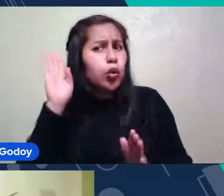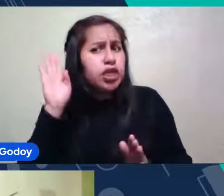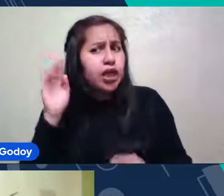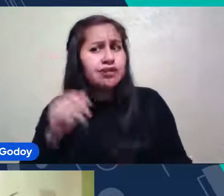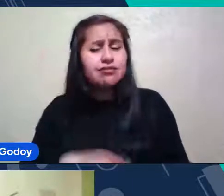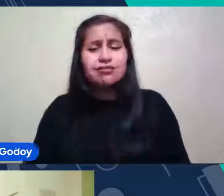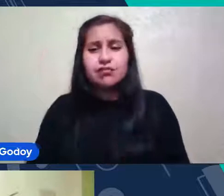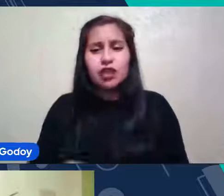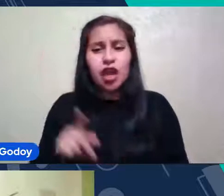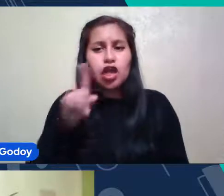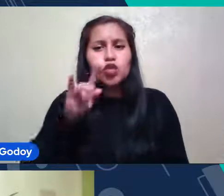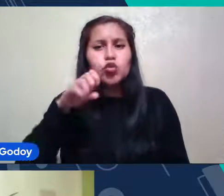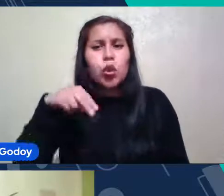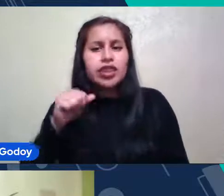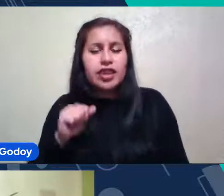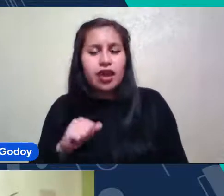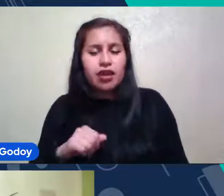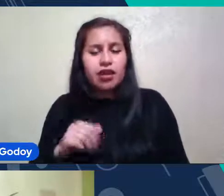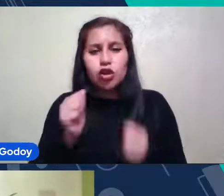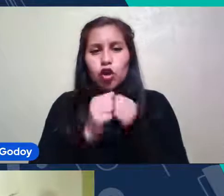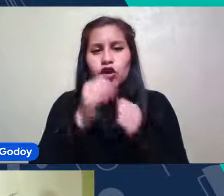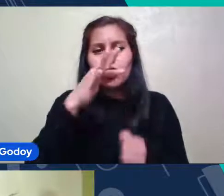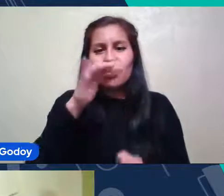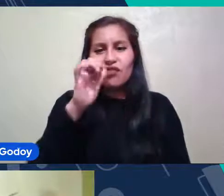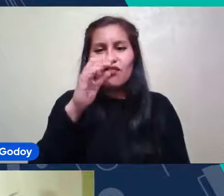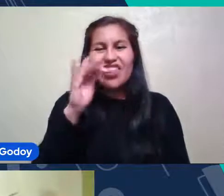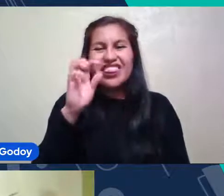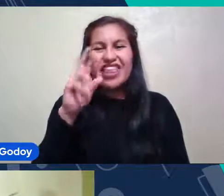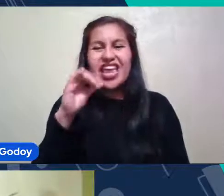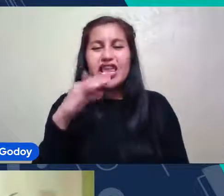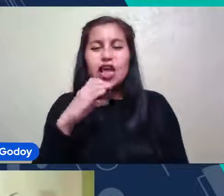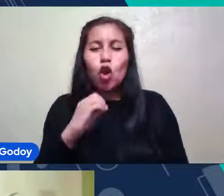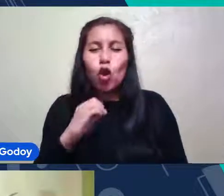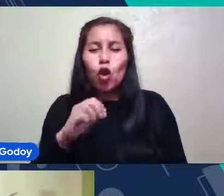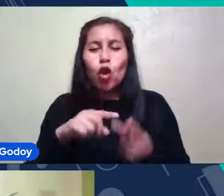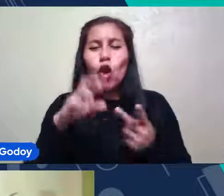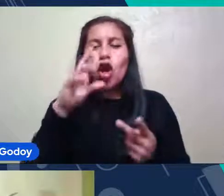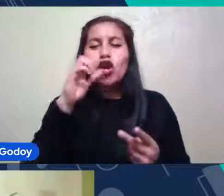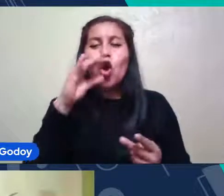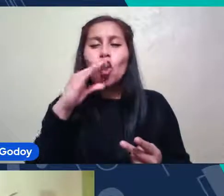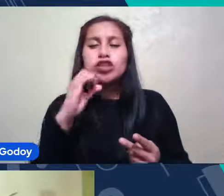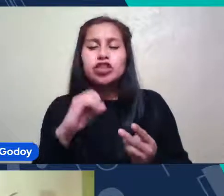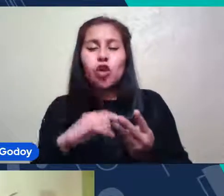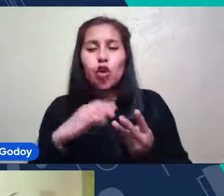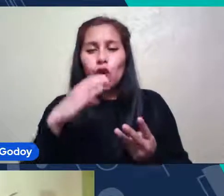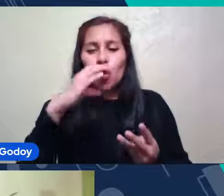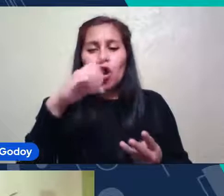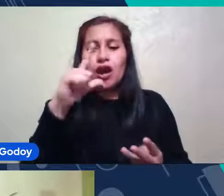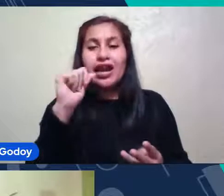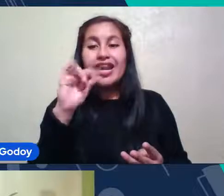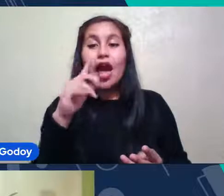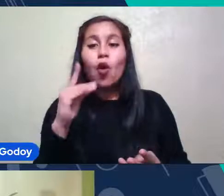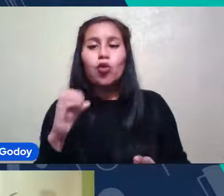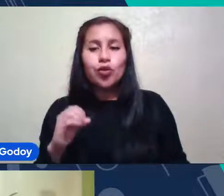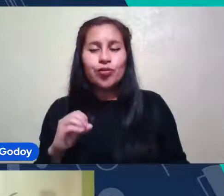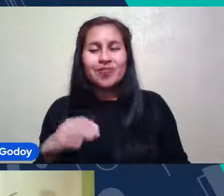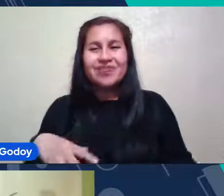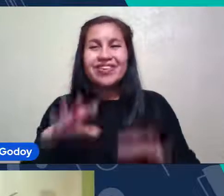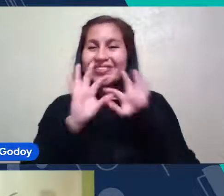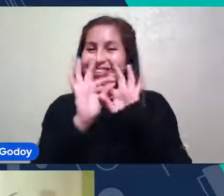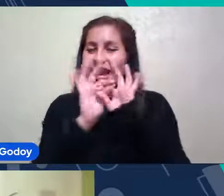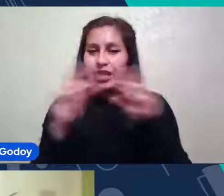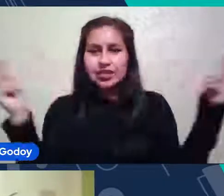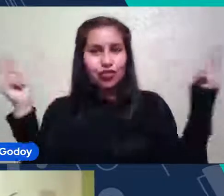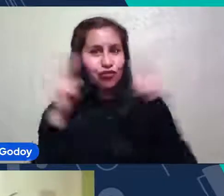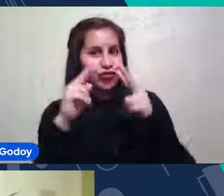Federico Schumacher Rocío Mayor Y Claudio Fuentes Así Que Muchas Gracias Nos Estamos Viendo El Jueves